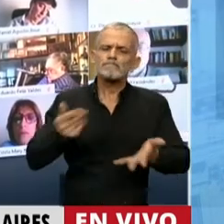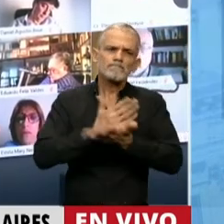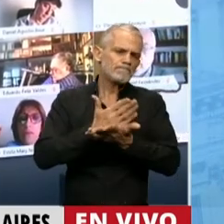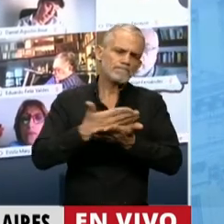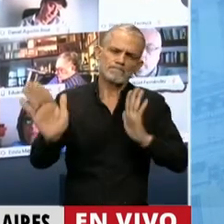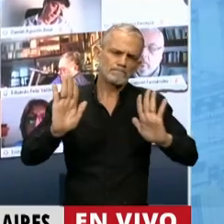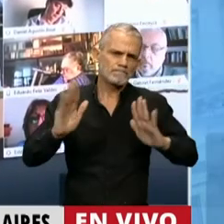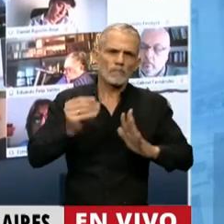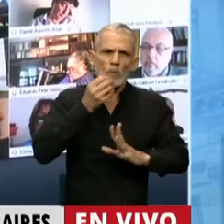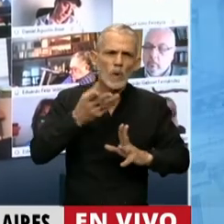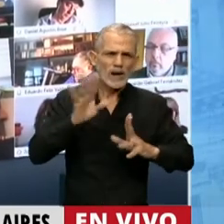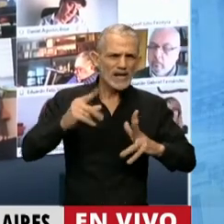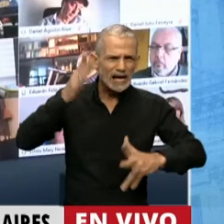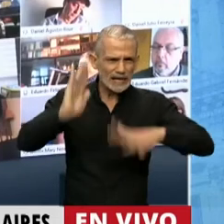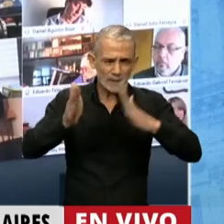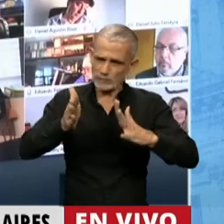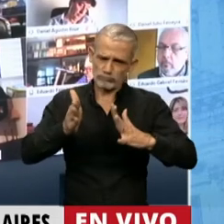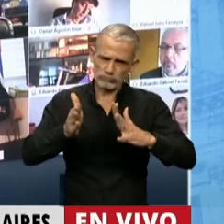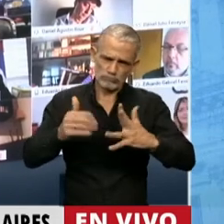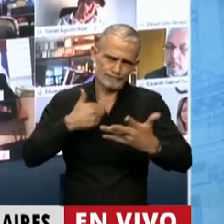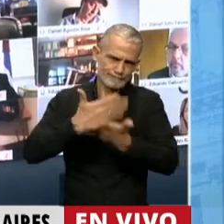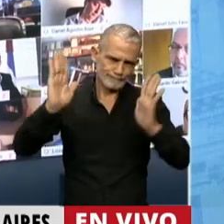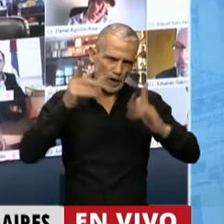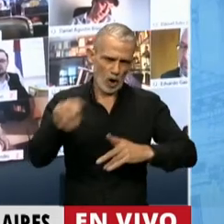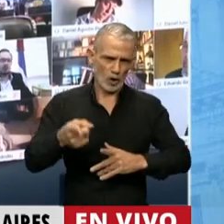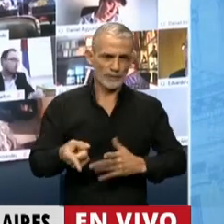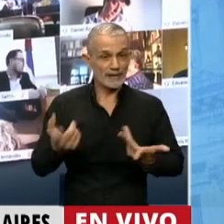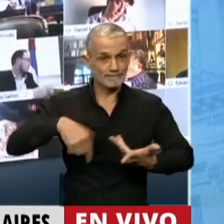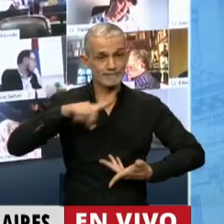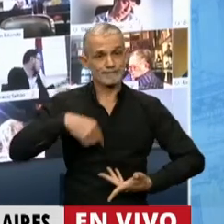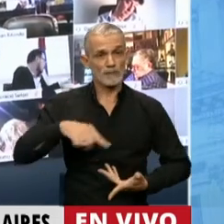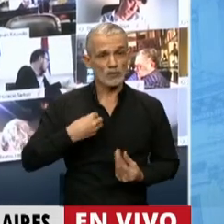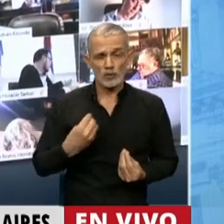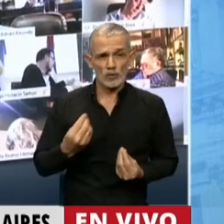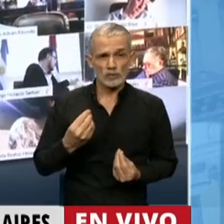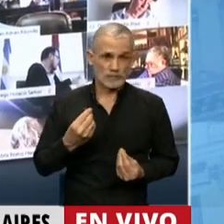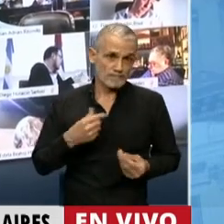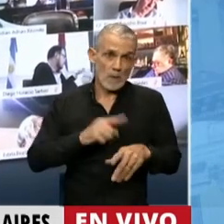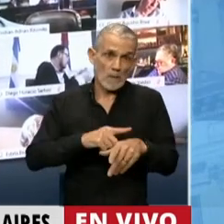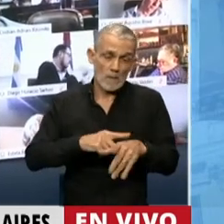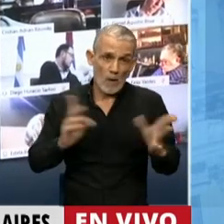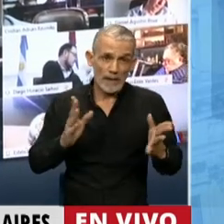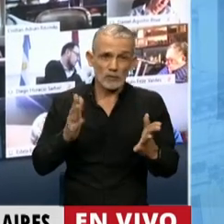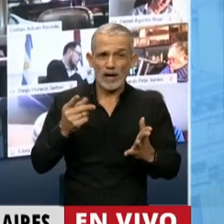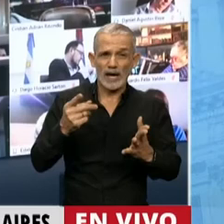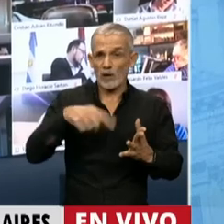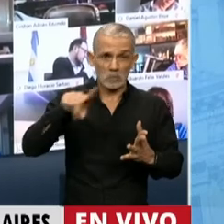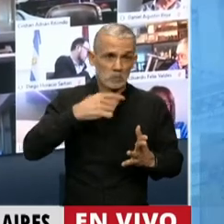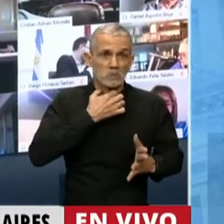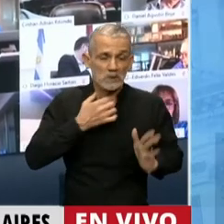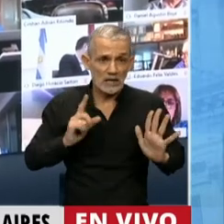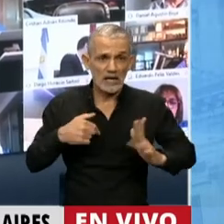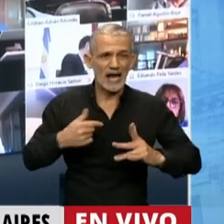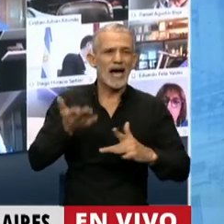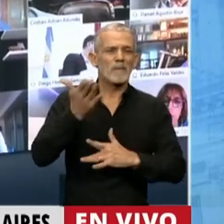Rechazamos cualquier intento represivo, y por eso vamos, en el momento en que se considere, a